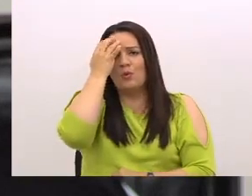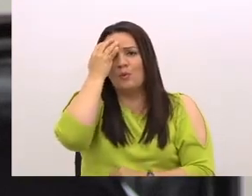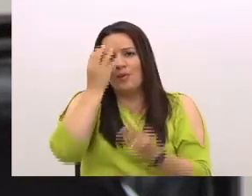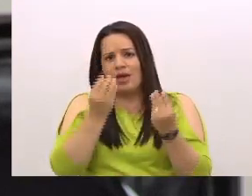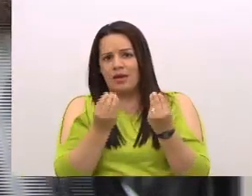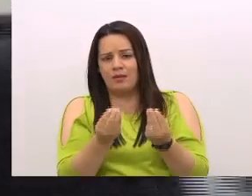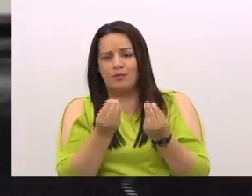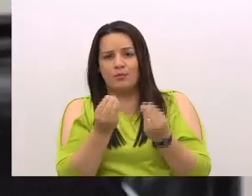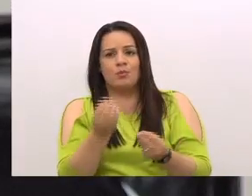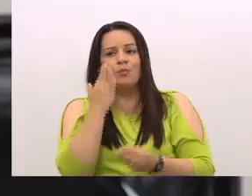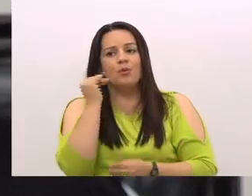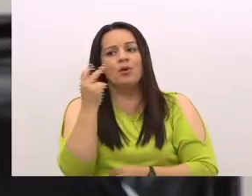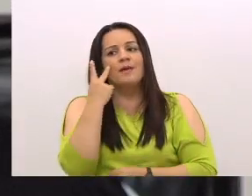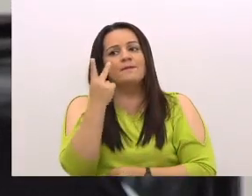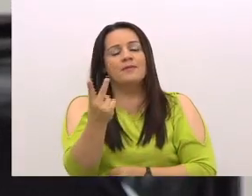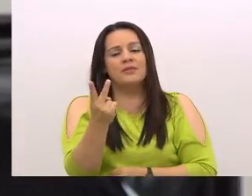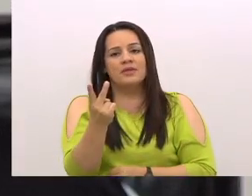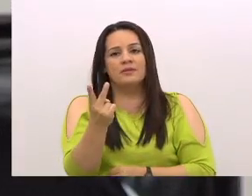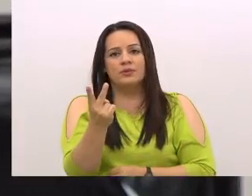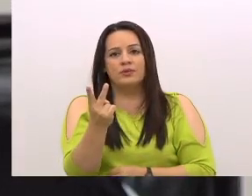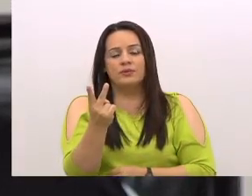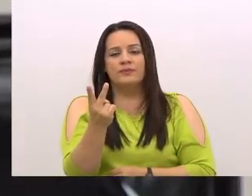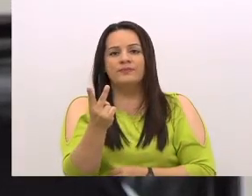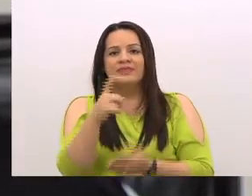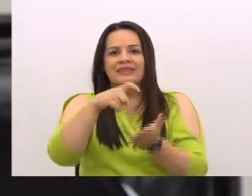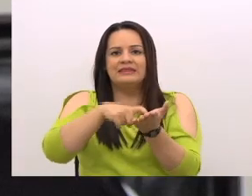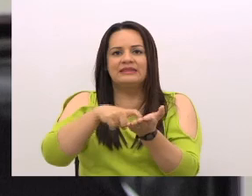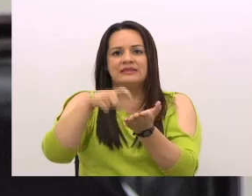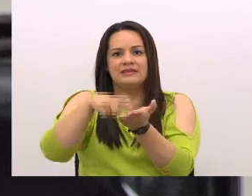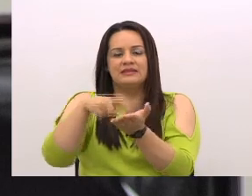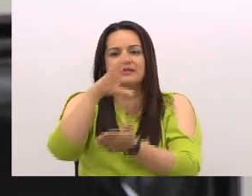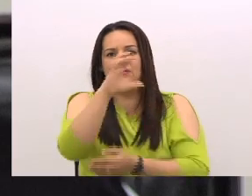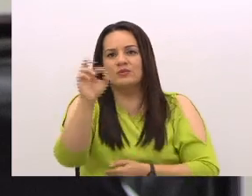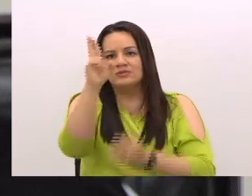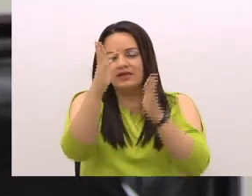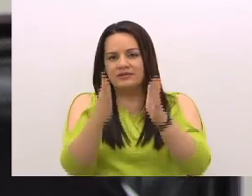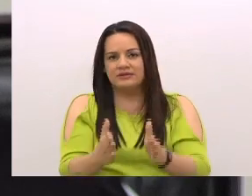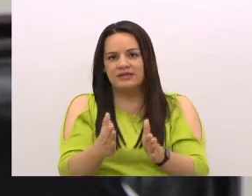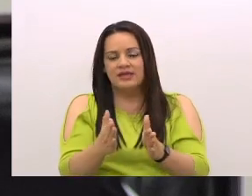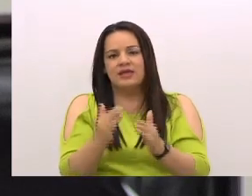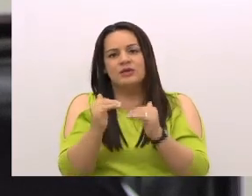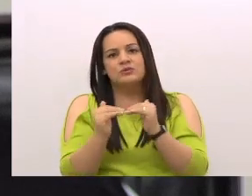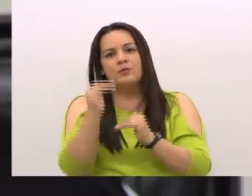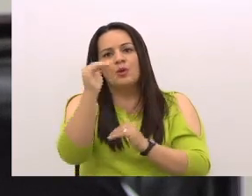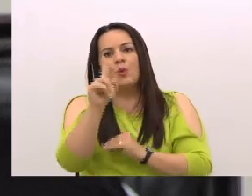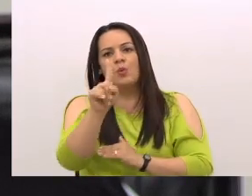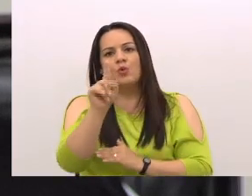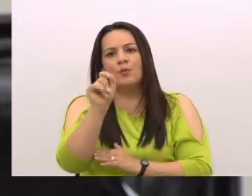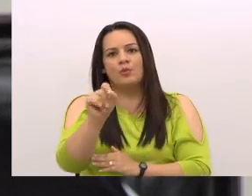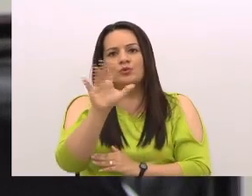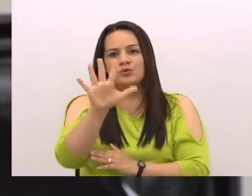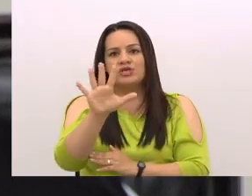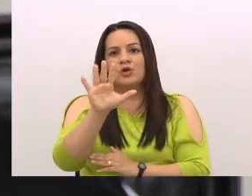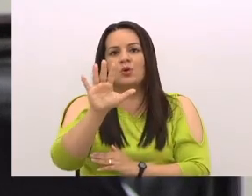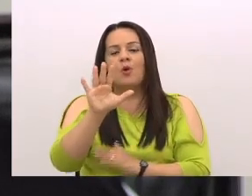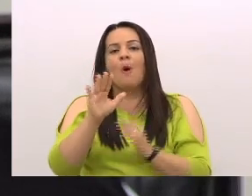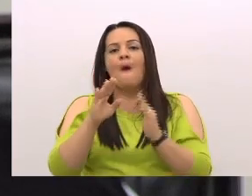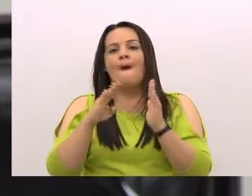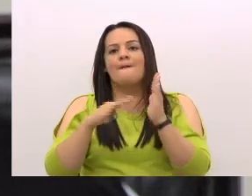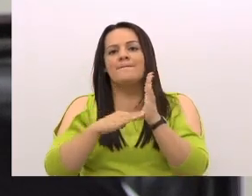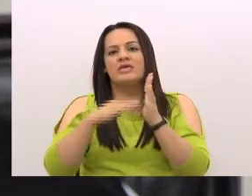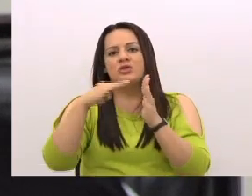cuando vemos el endeudamiento de los costarricenses que supera 1.5 billones